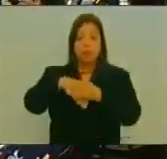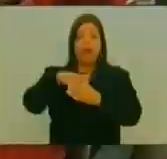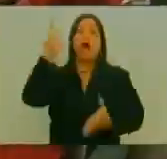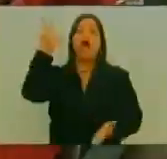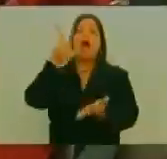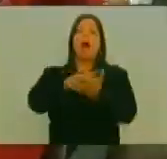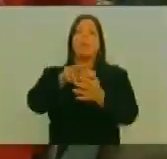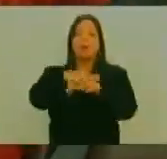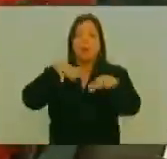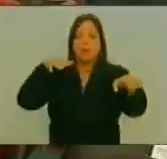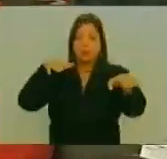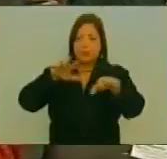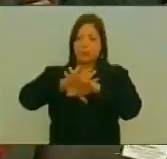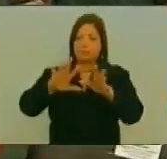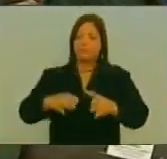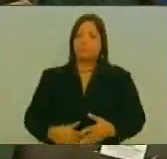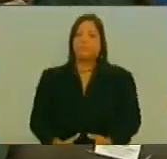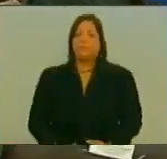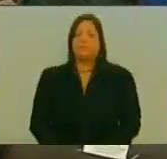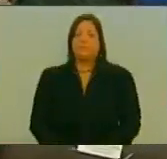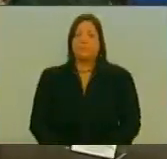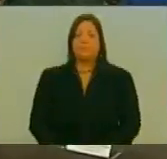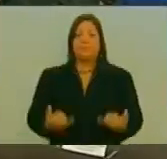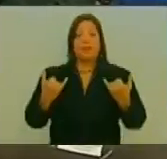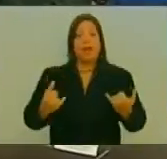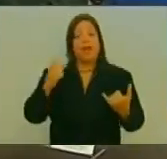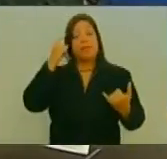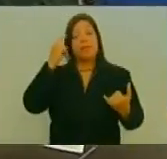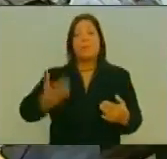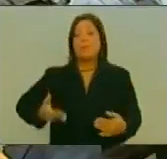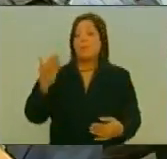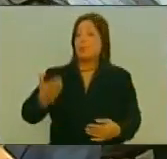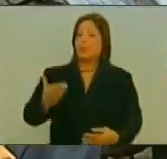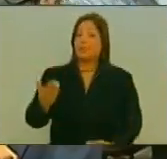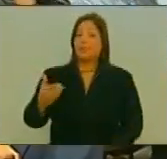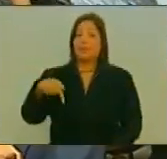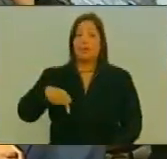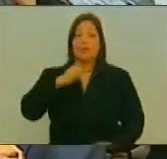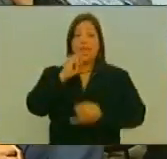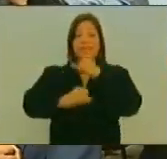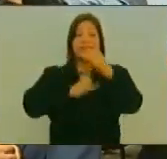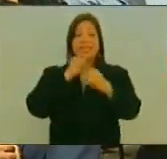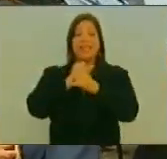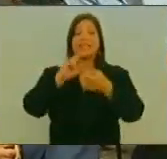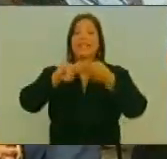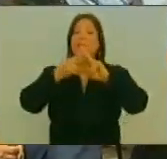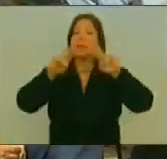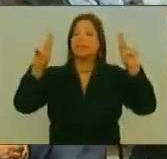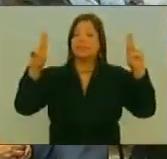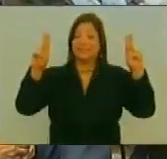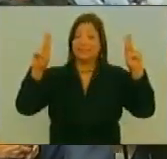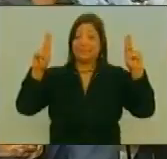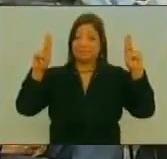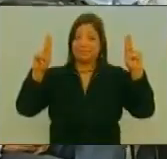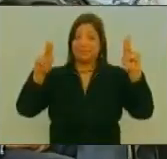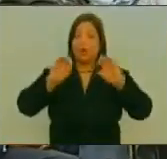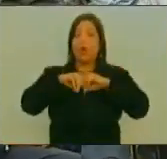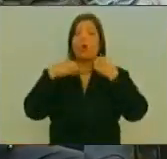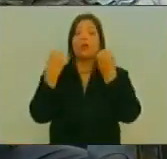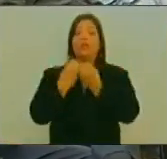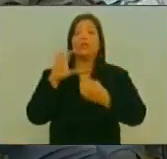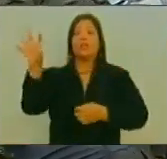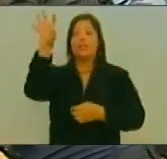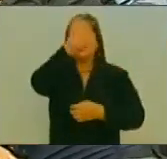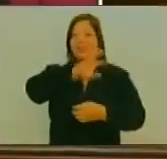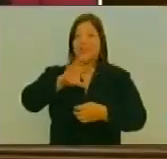Aprobado Bueno Un día Muy Importante Día Internacional De La Paz Según La Organización De Las